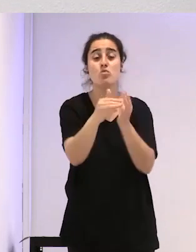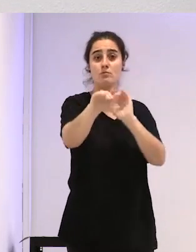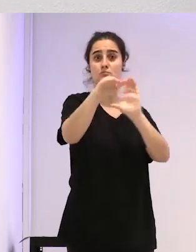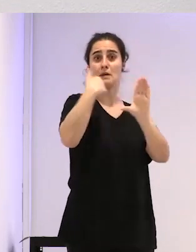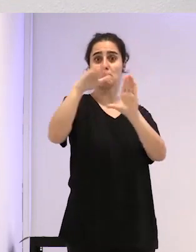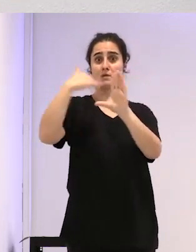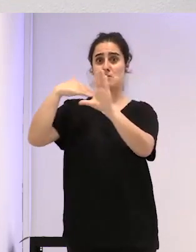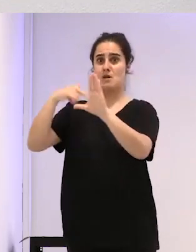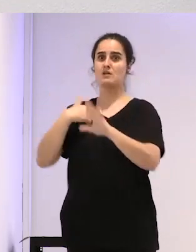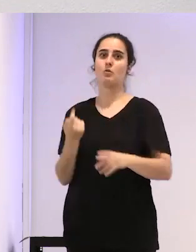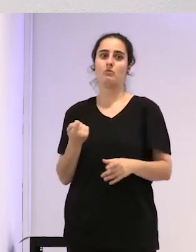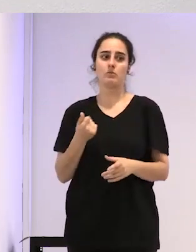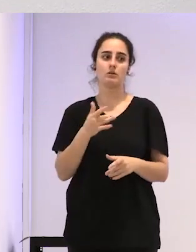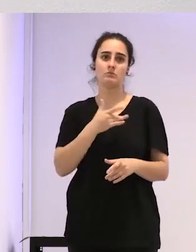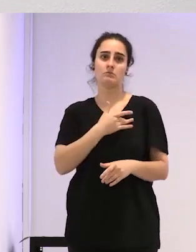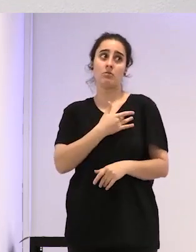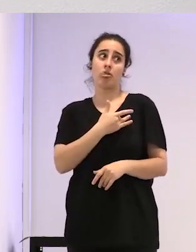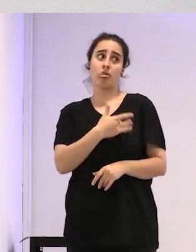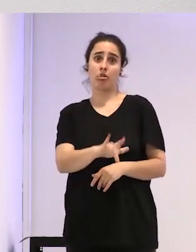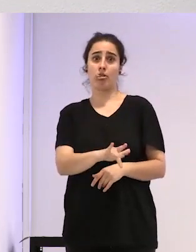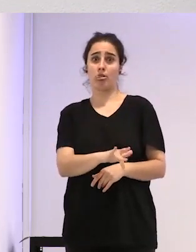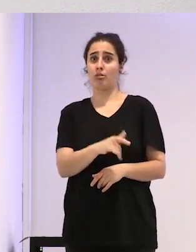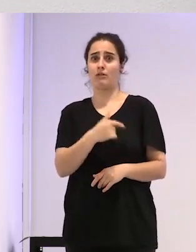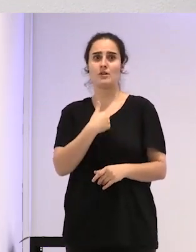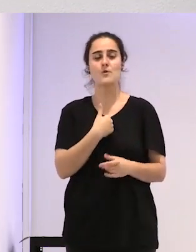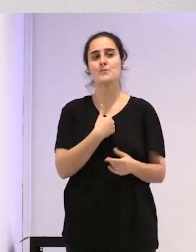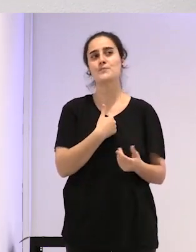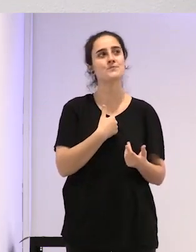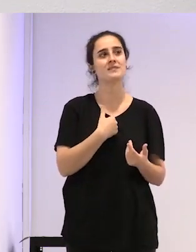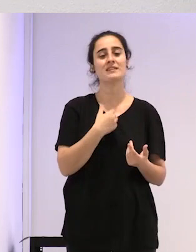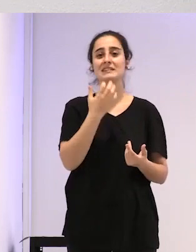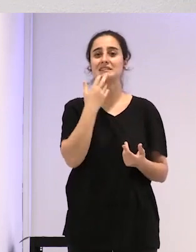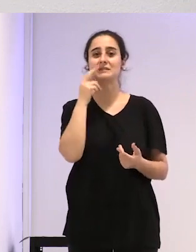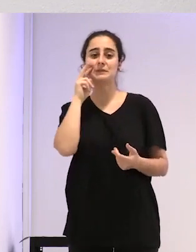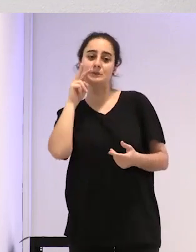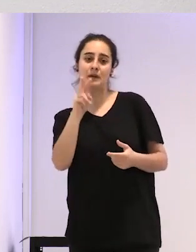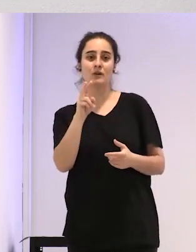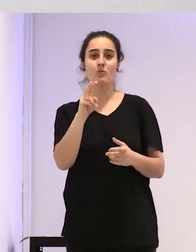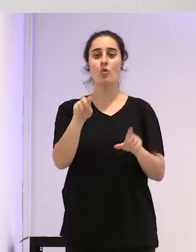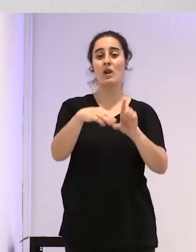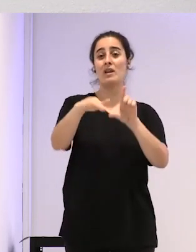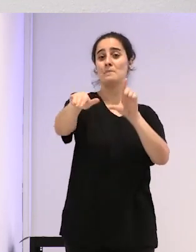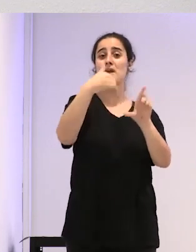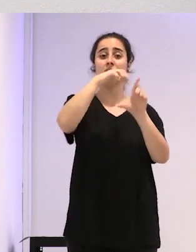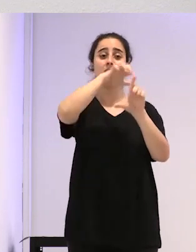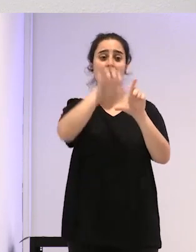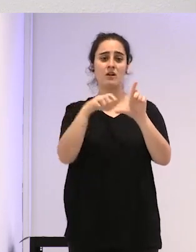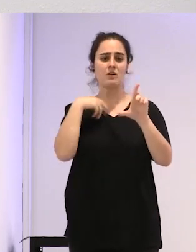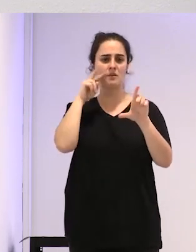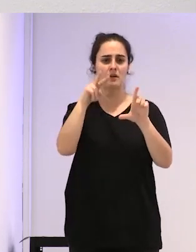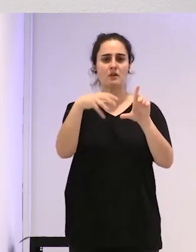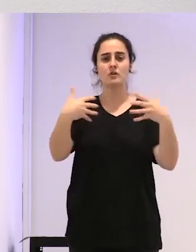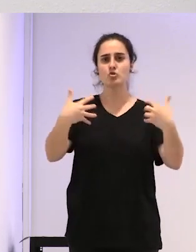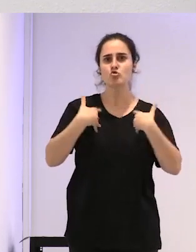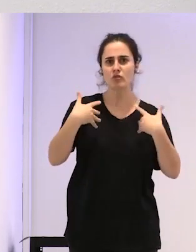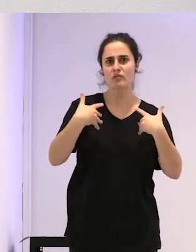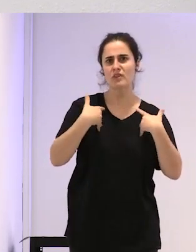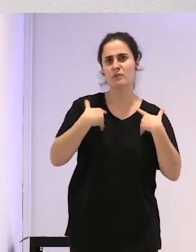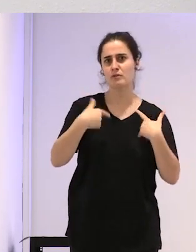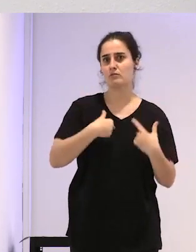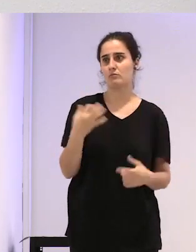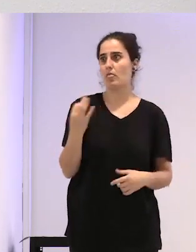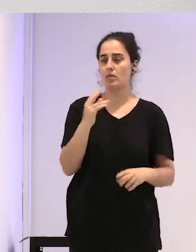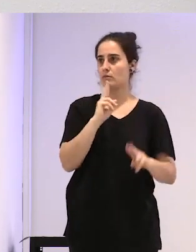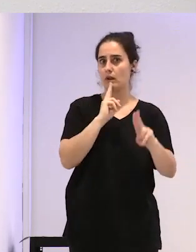bueno, soy floja, soy muy incapaz de, veo un sufrimiento en algún mail, no intentar dar al menos la